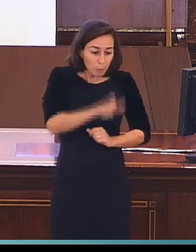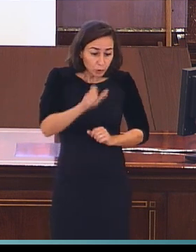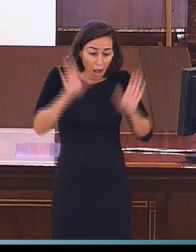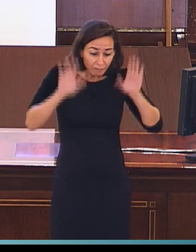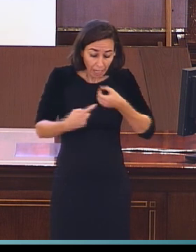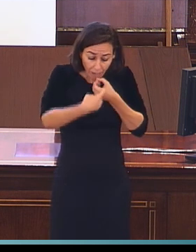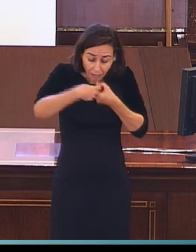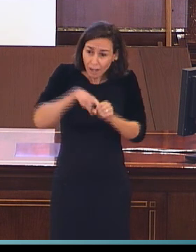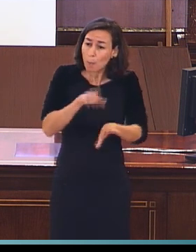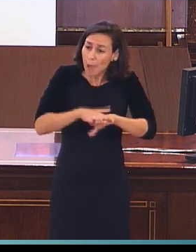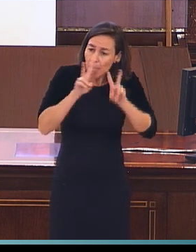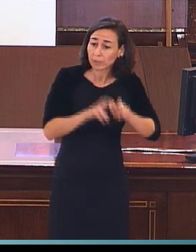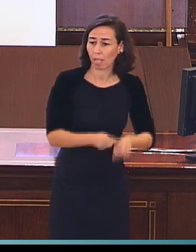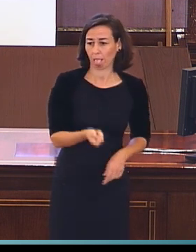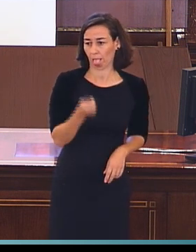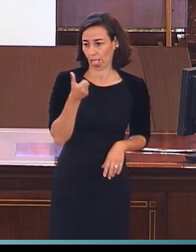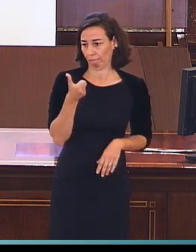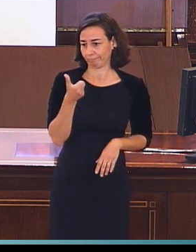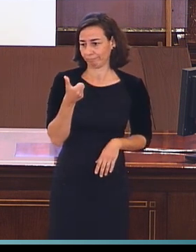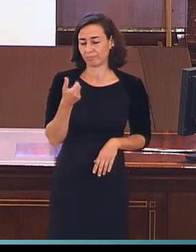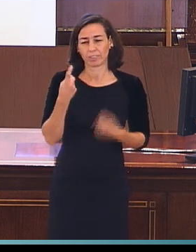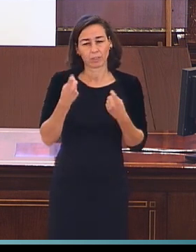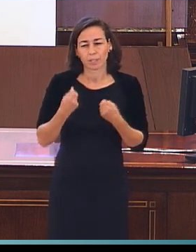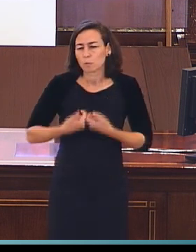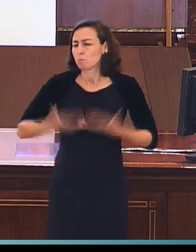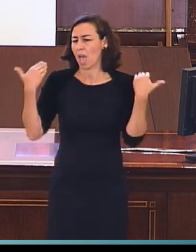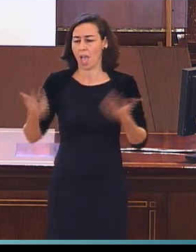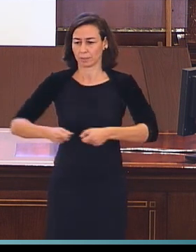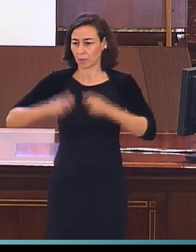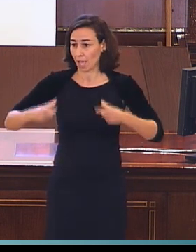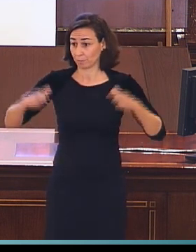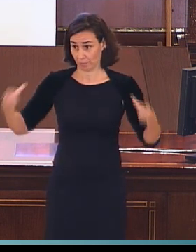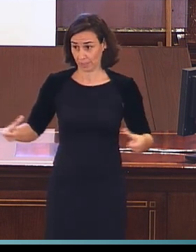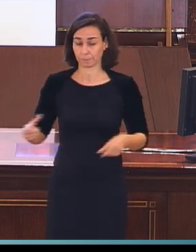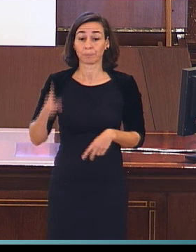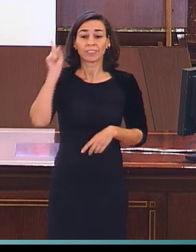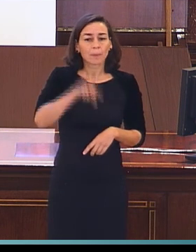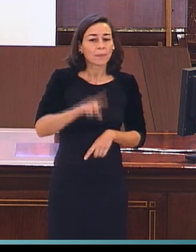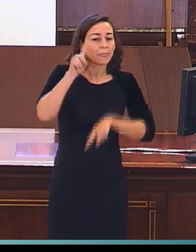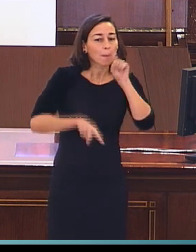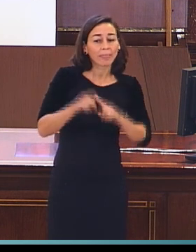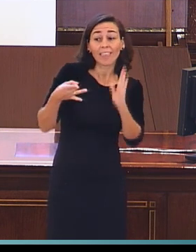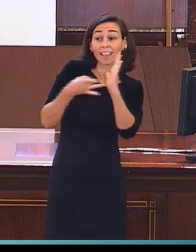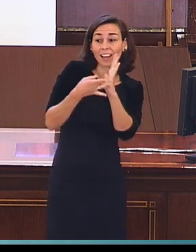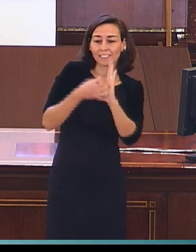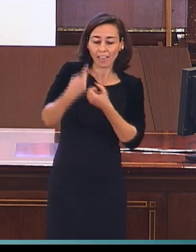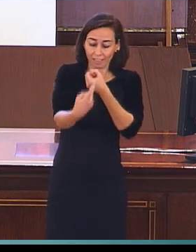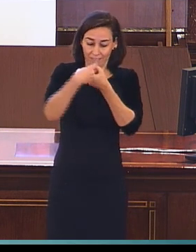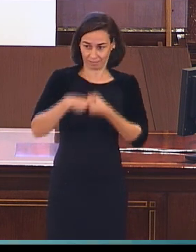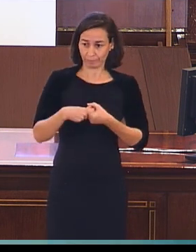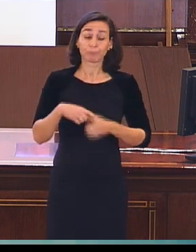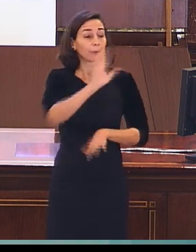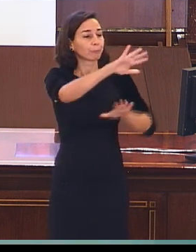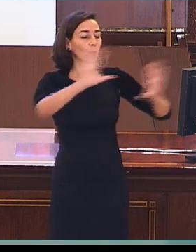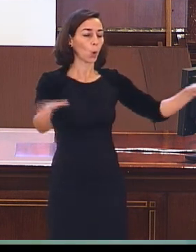participantes. Otro problema que tenemos que superar es la heterogeneidad de los participantes. Decimos, bueno, cogemos un grupo de